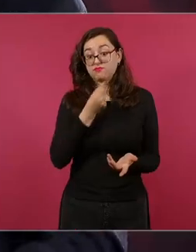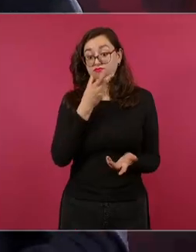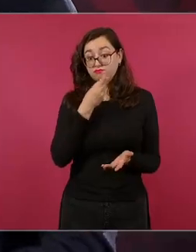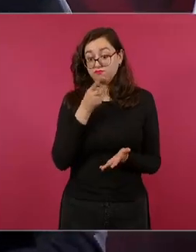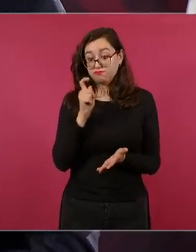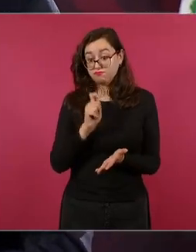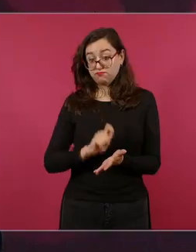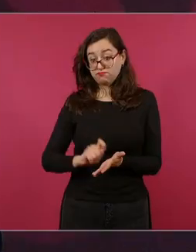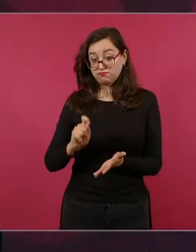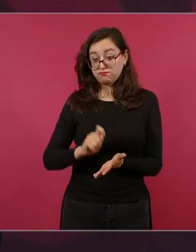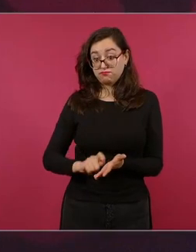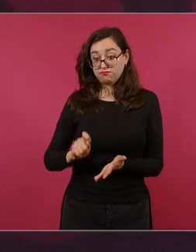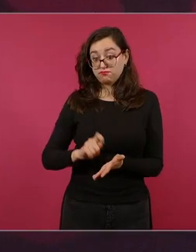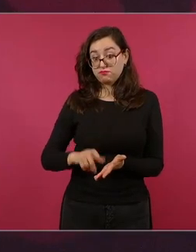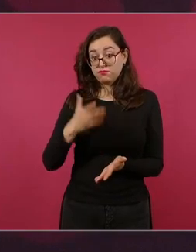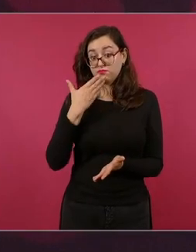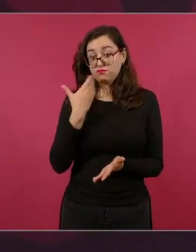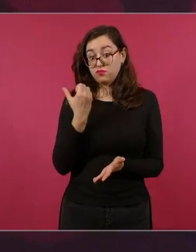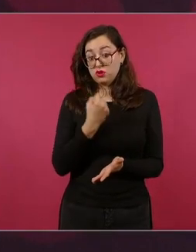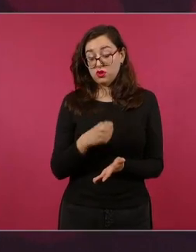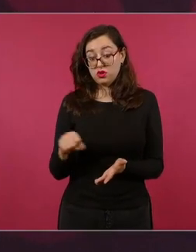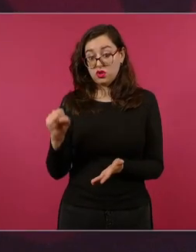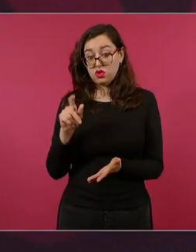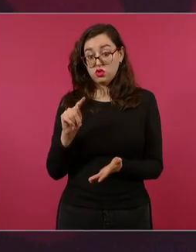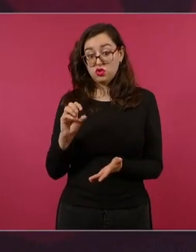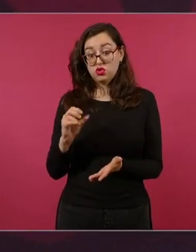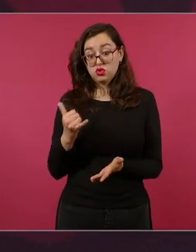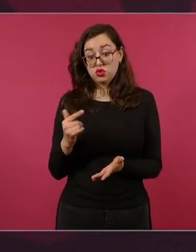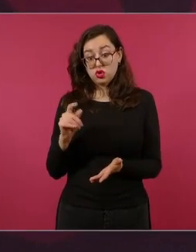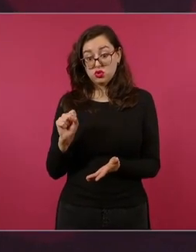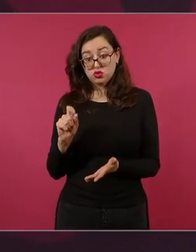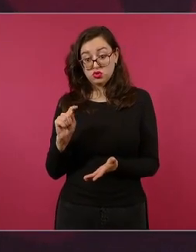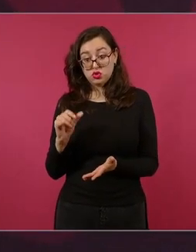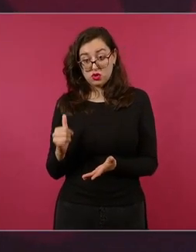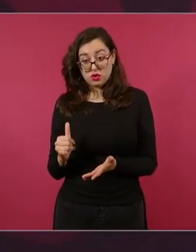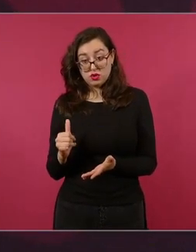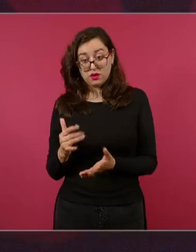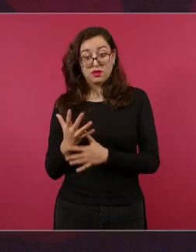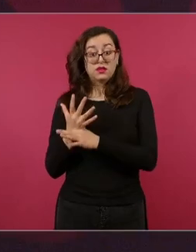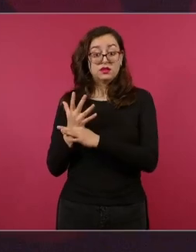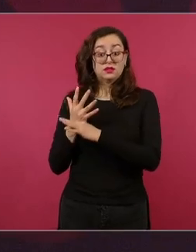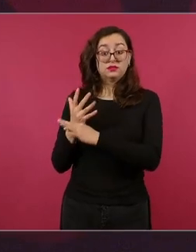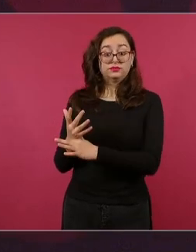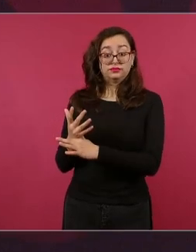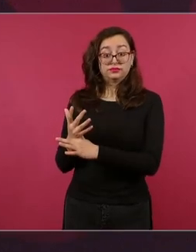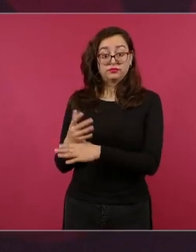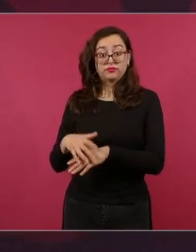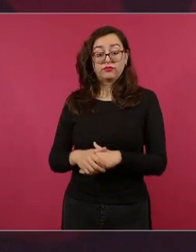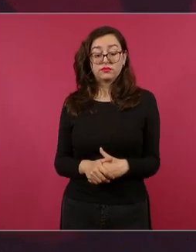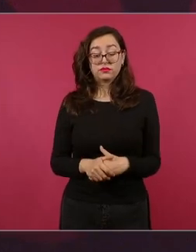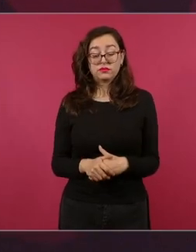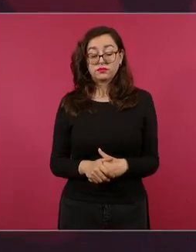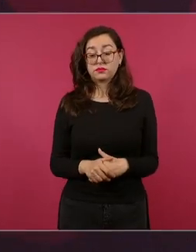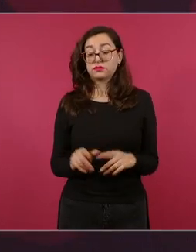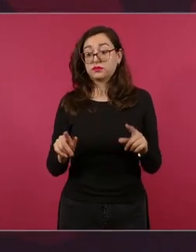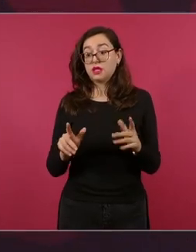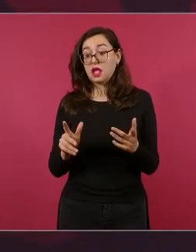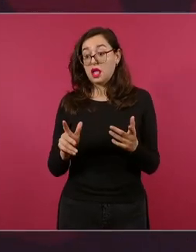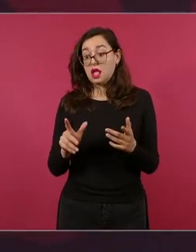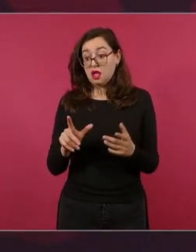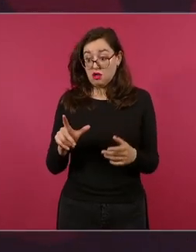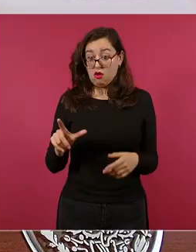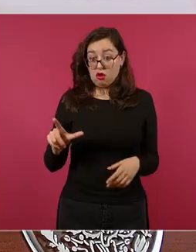León Tolstoy un estado que no procura la justicia